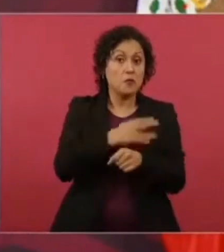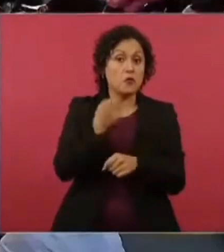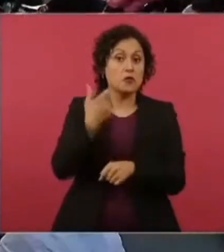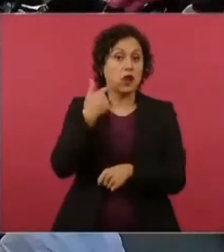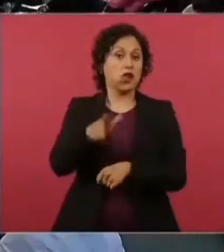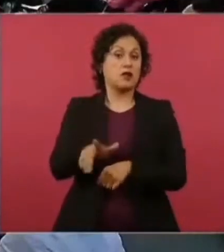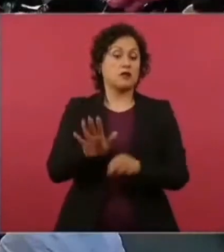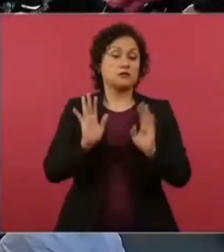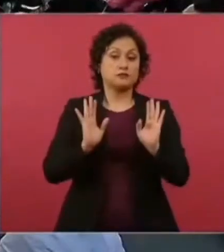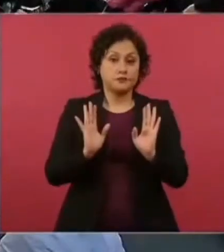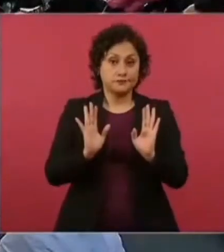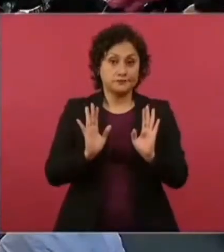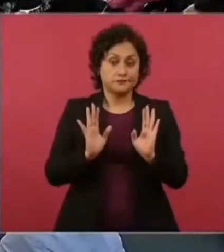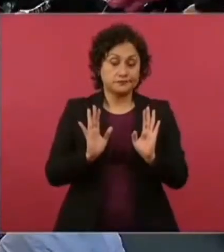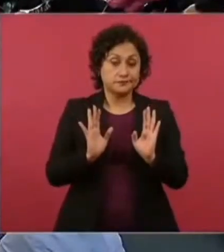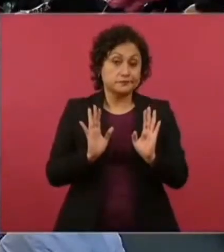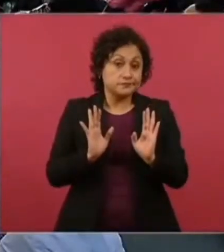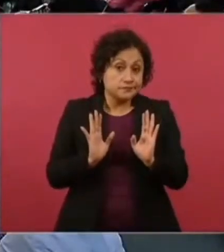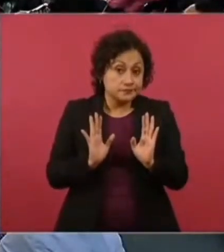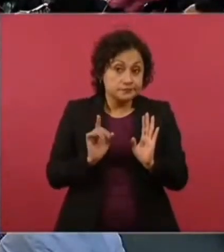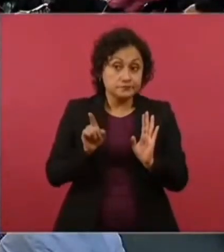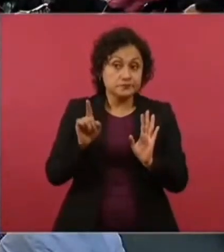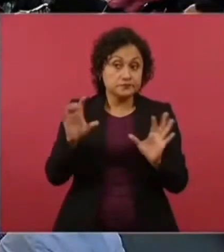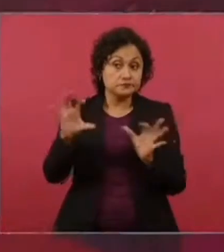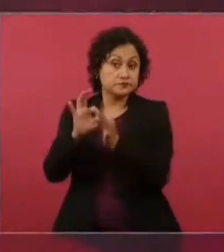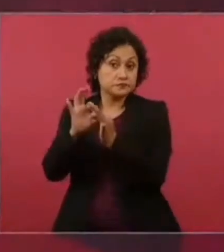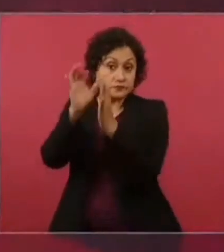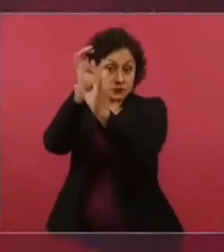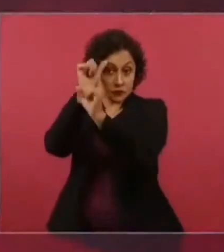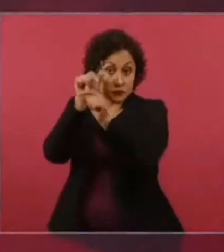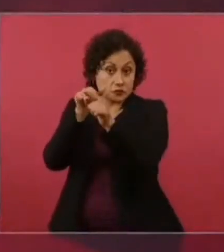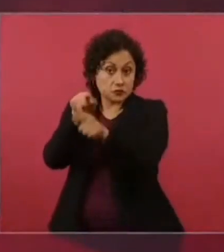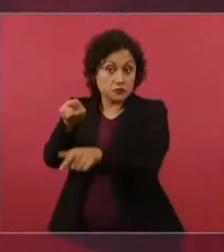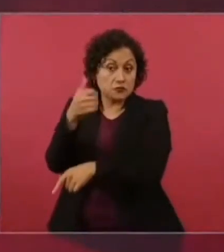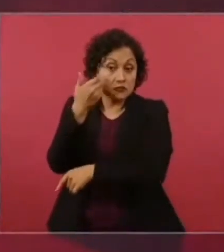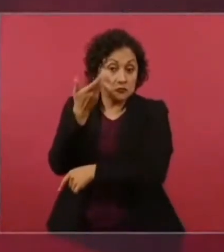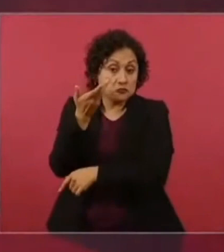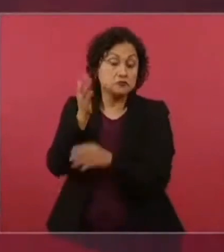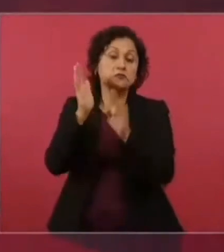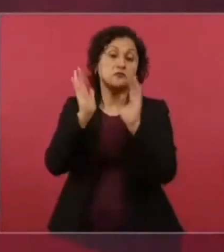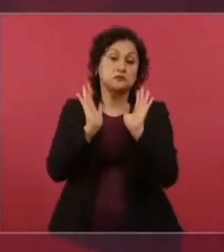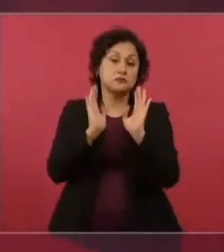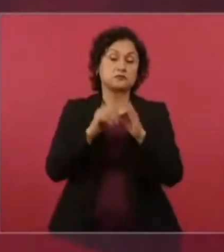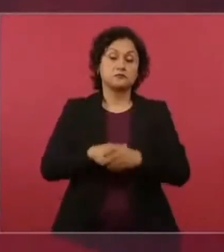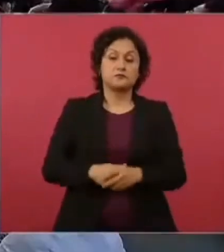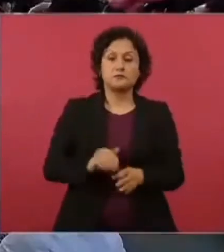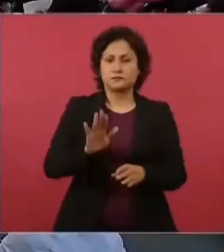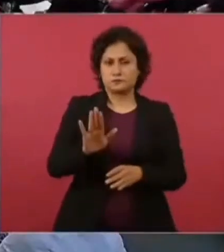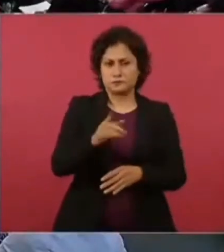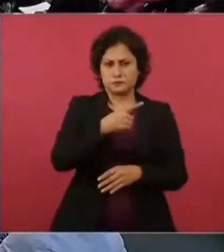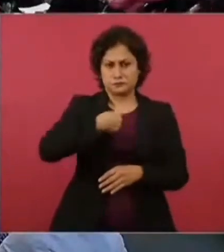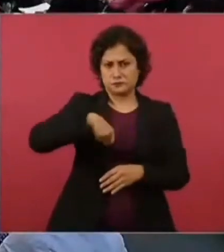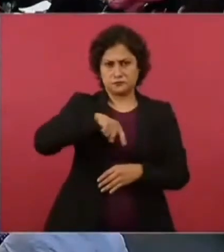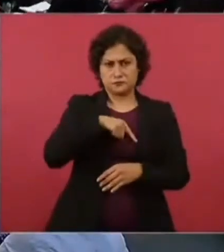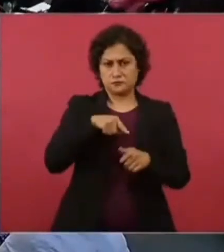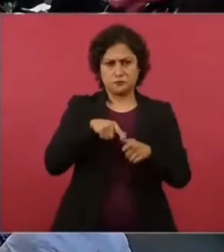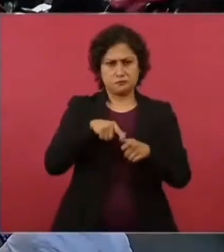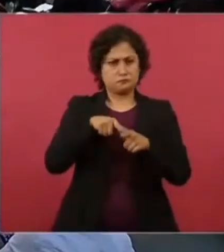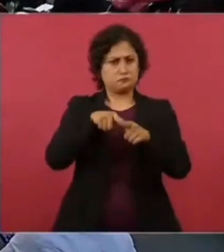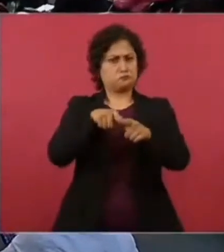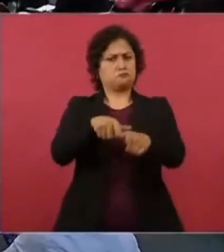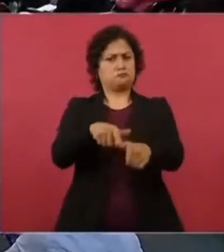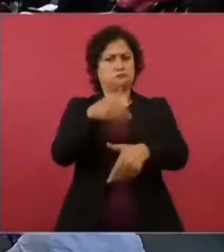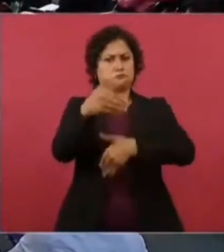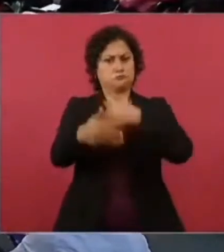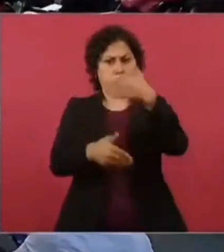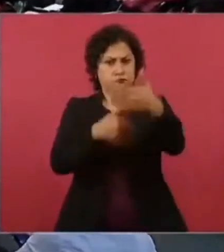y no quieren romper esos acuerdos. Pero nosotros vamos a continuar. Y